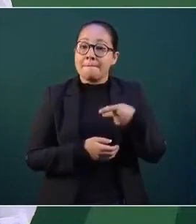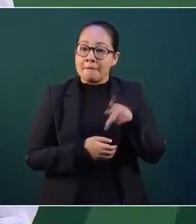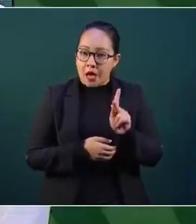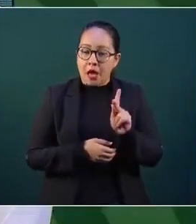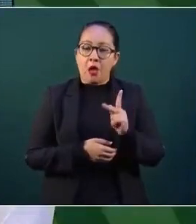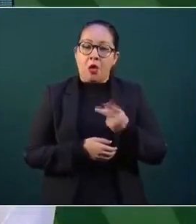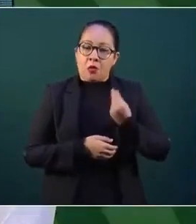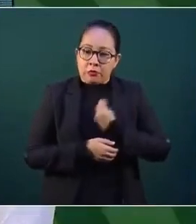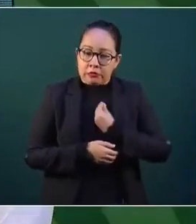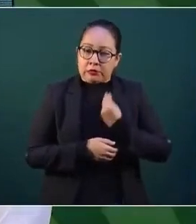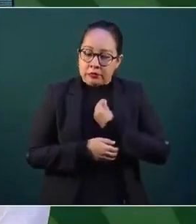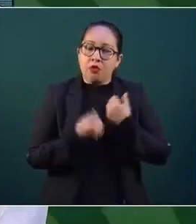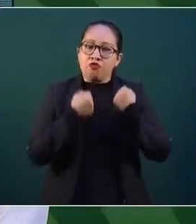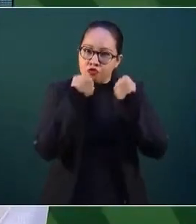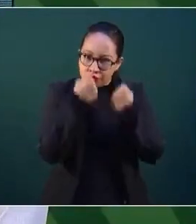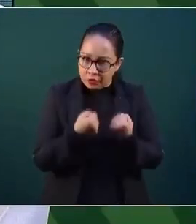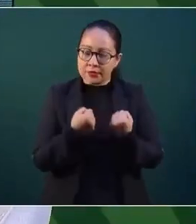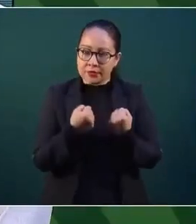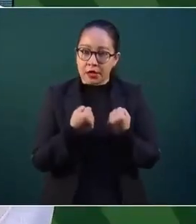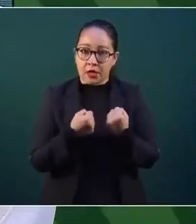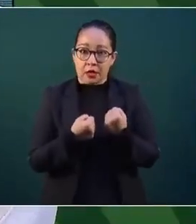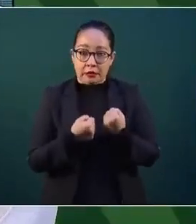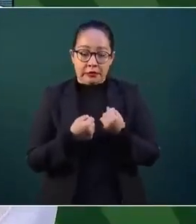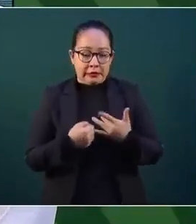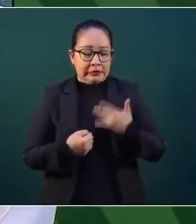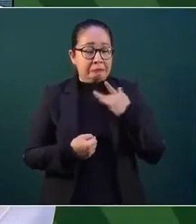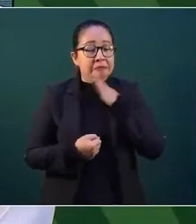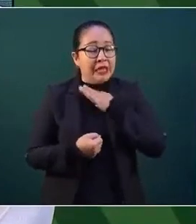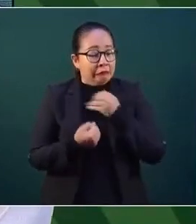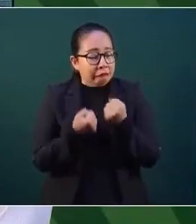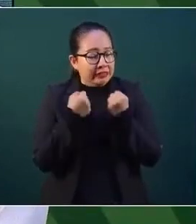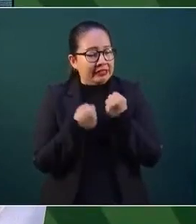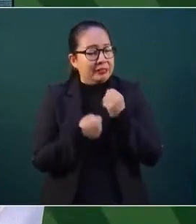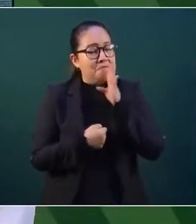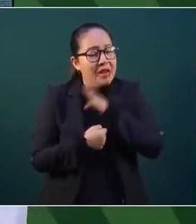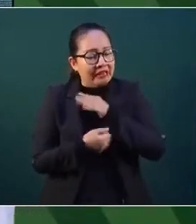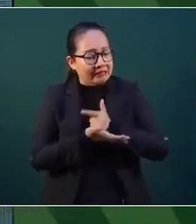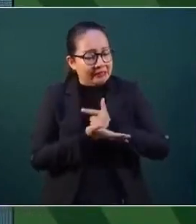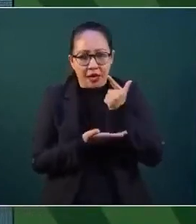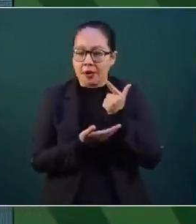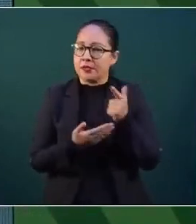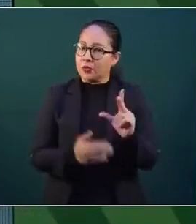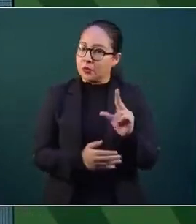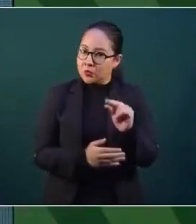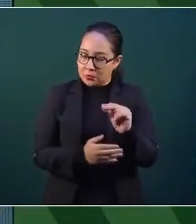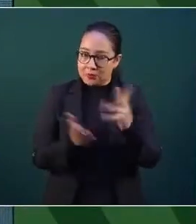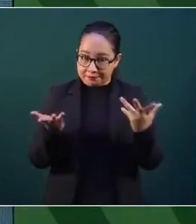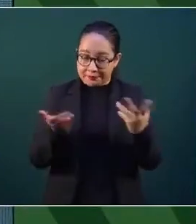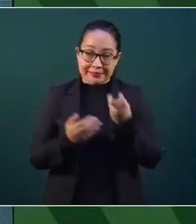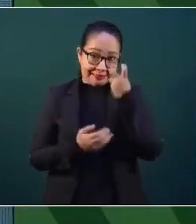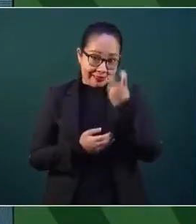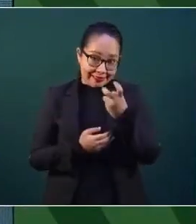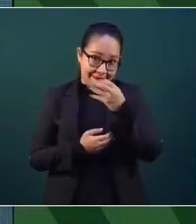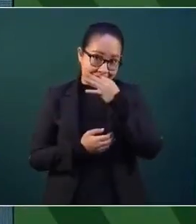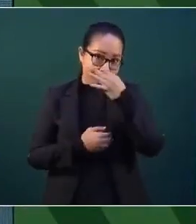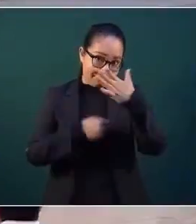dosis a todos en los municipios pequeños para no ir de nuevo. Universal, completa, en el caso de Veracruz, cerca de 100 municipios, lo que